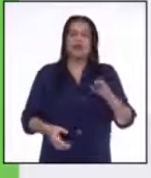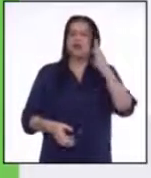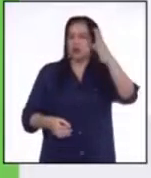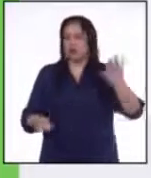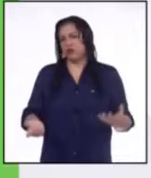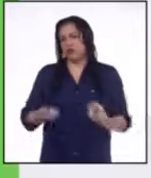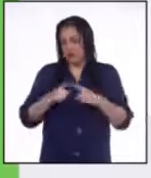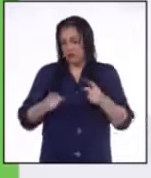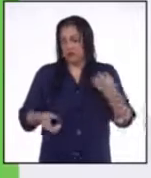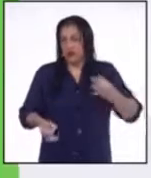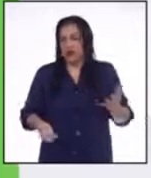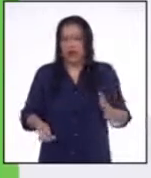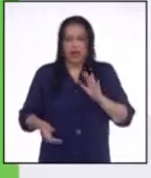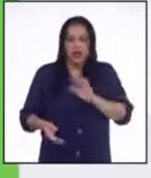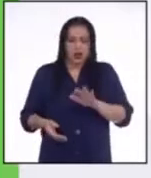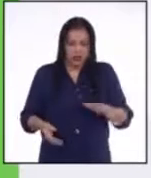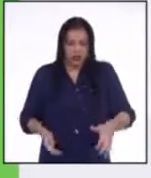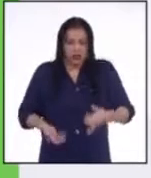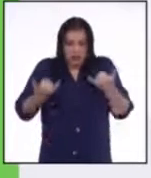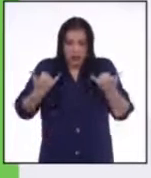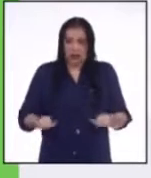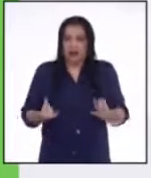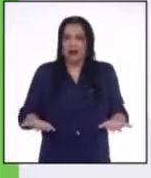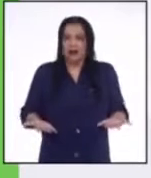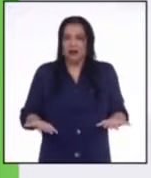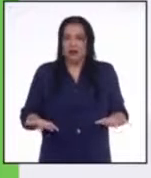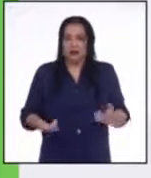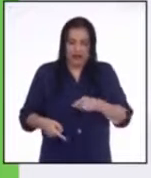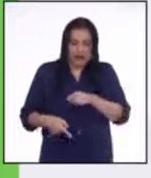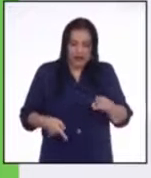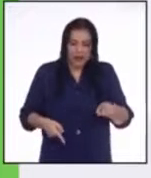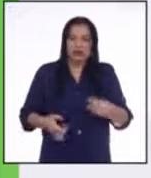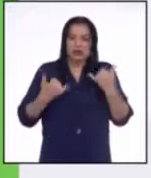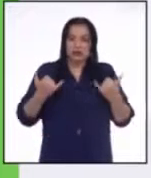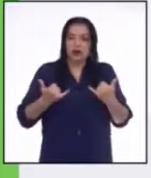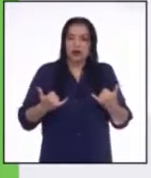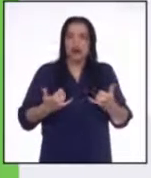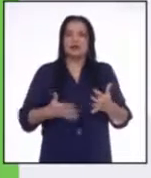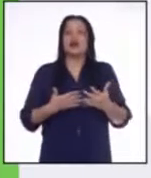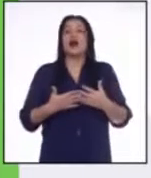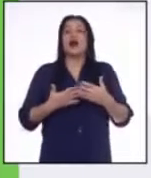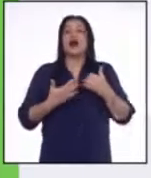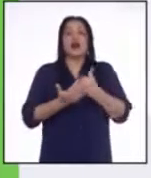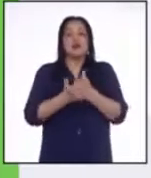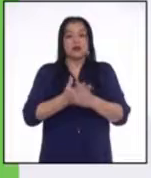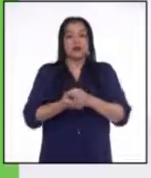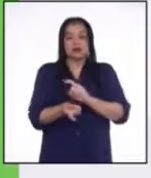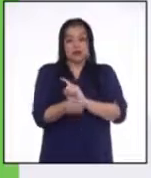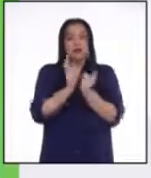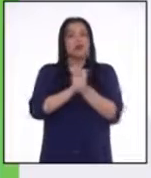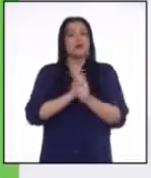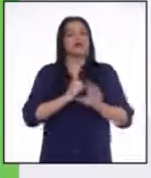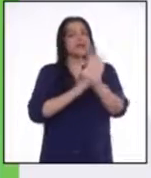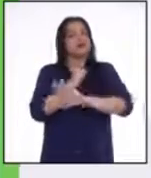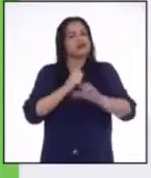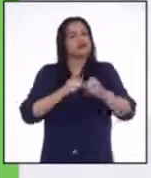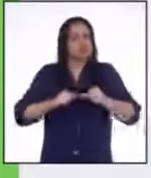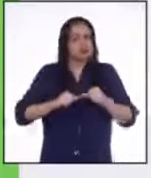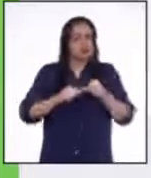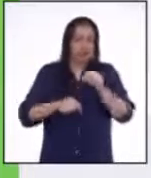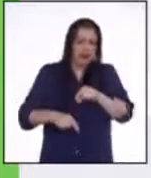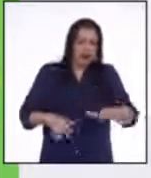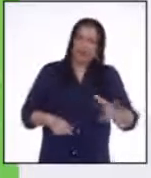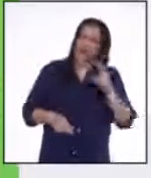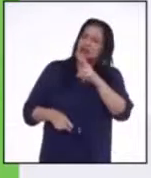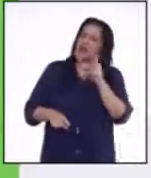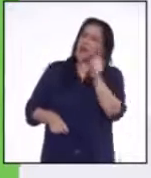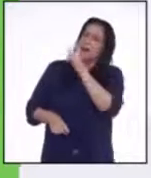pero en realidad los niños son el presente. Ellos son los que actualmente están haciendo el cambio en conservación. Ellos son los que actualmente le